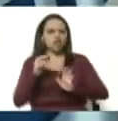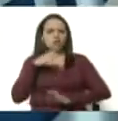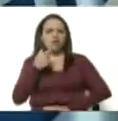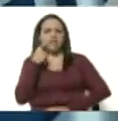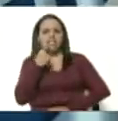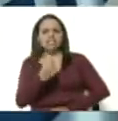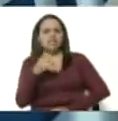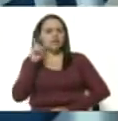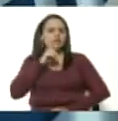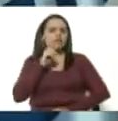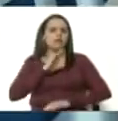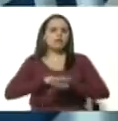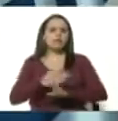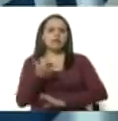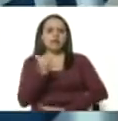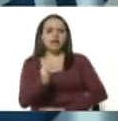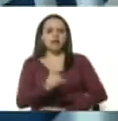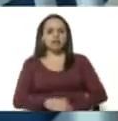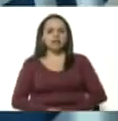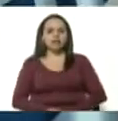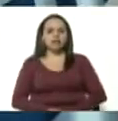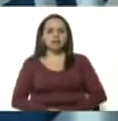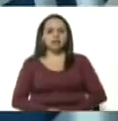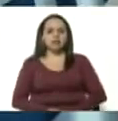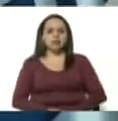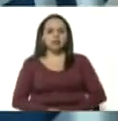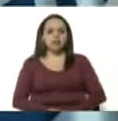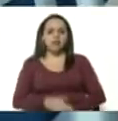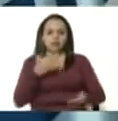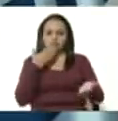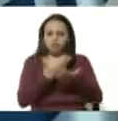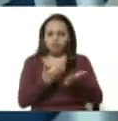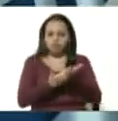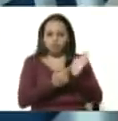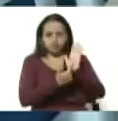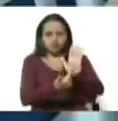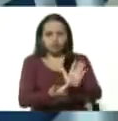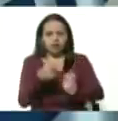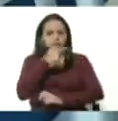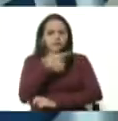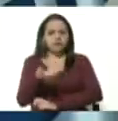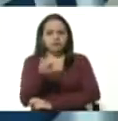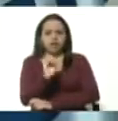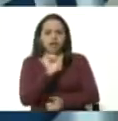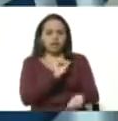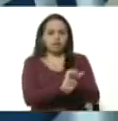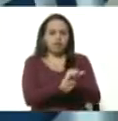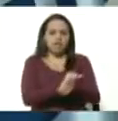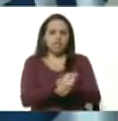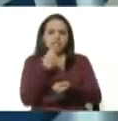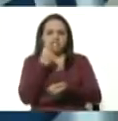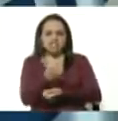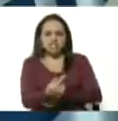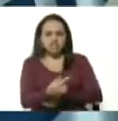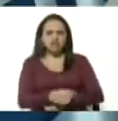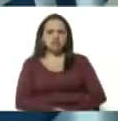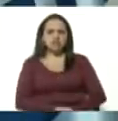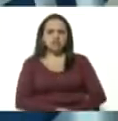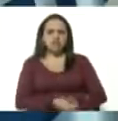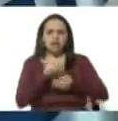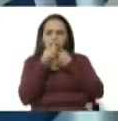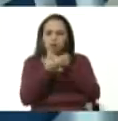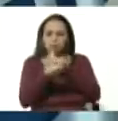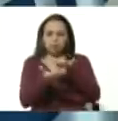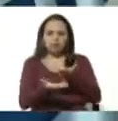porque están los elementos de convicción allí están las personas detenidas que han delatado que han declarado